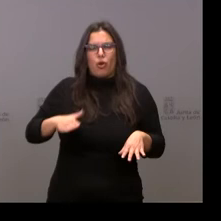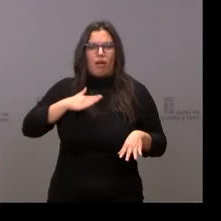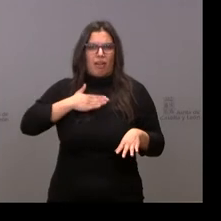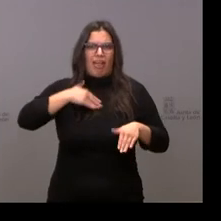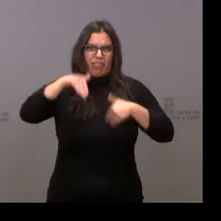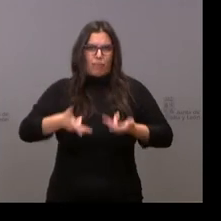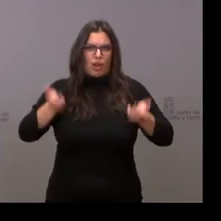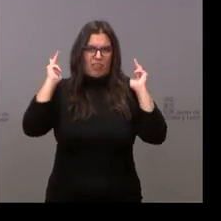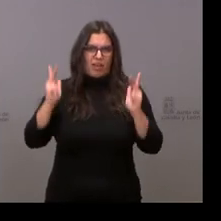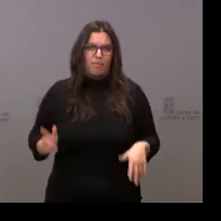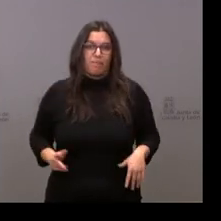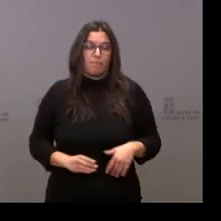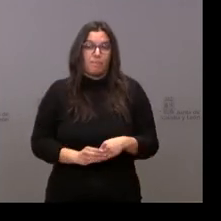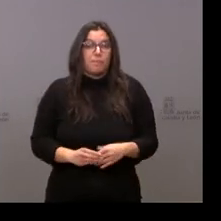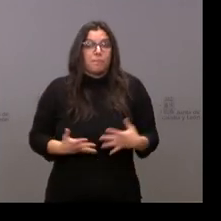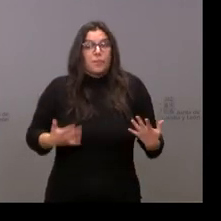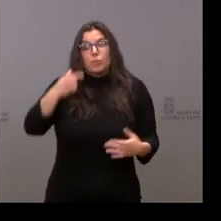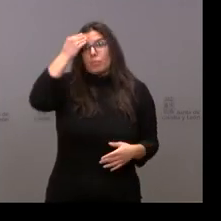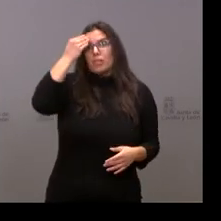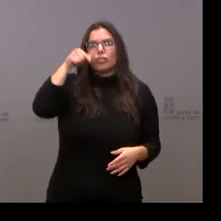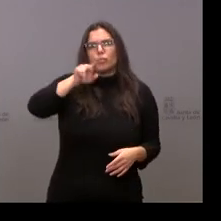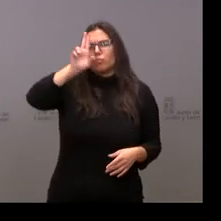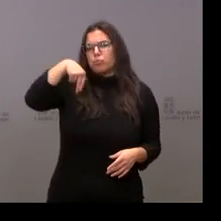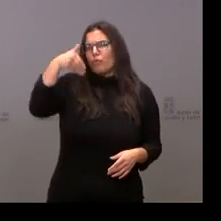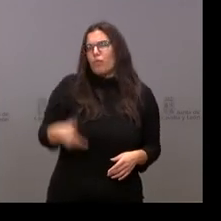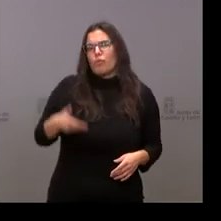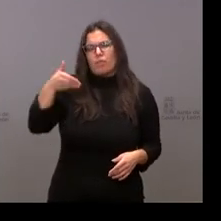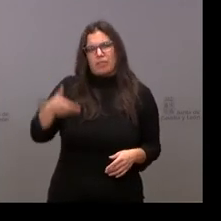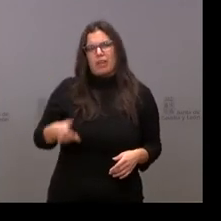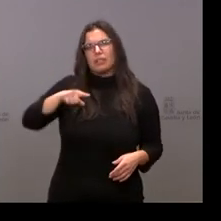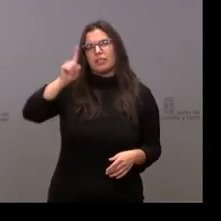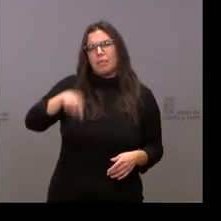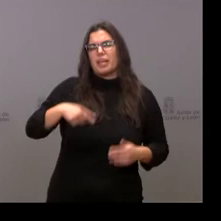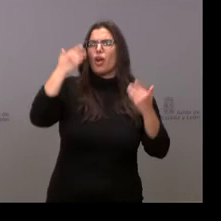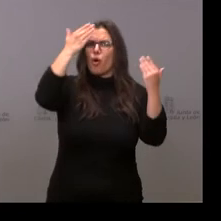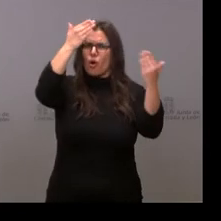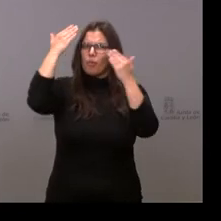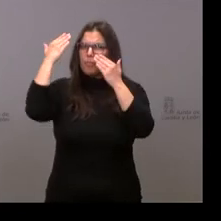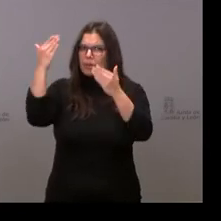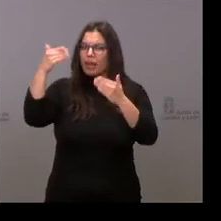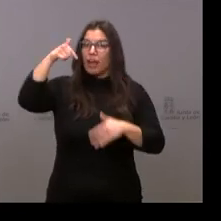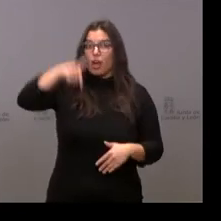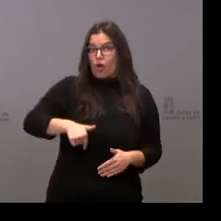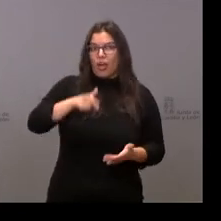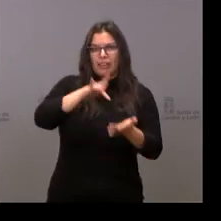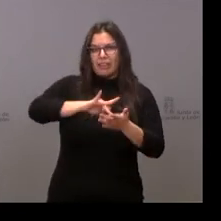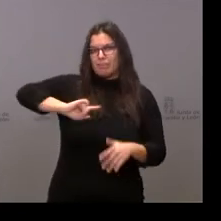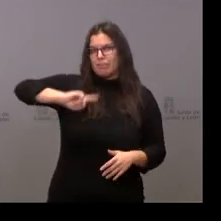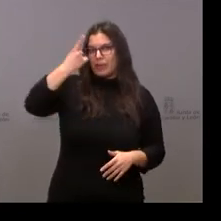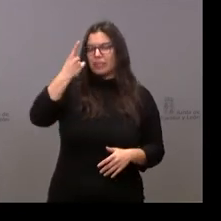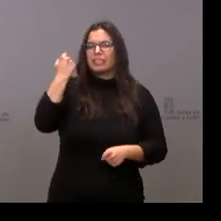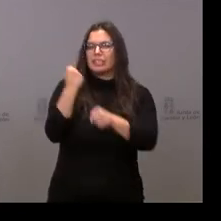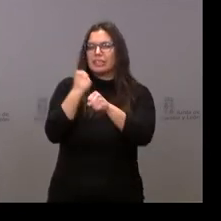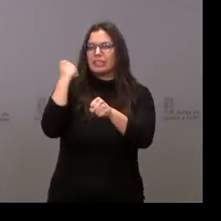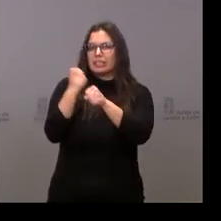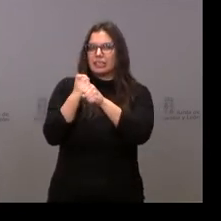democracia. Yo creo que es fundamental rendir homenaje hoy más que nunca a la labor